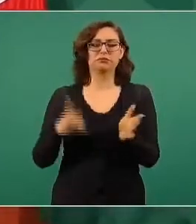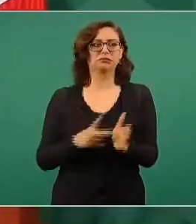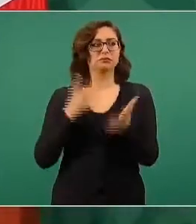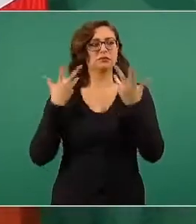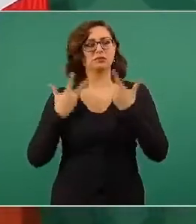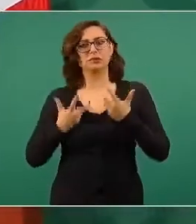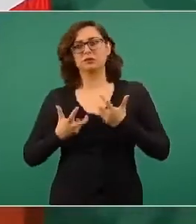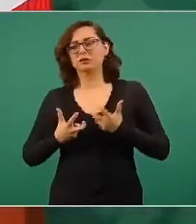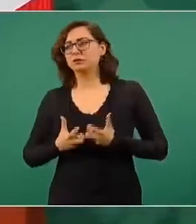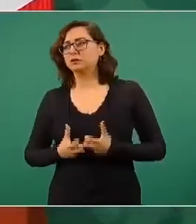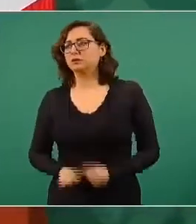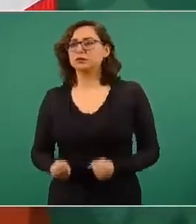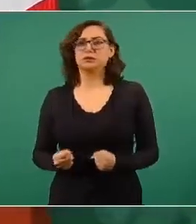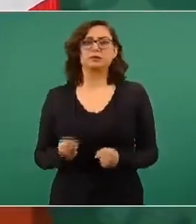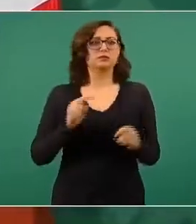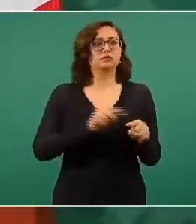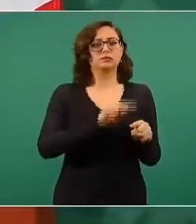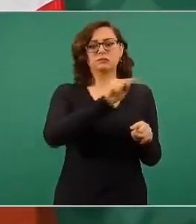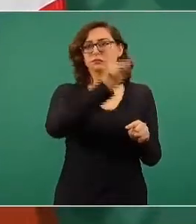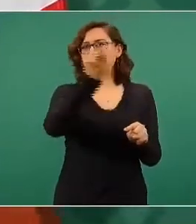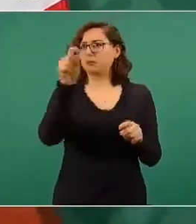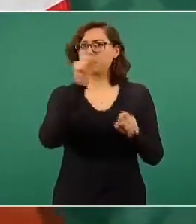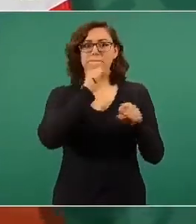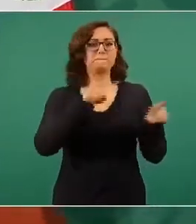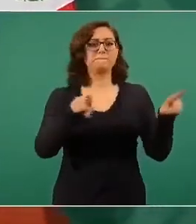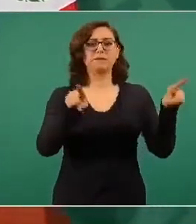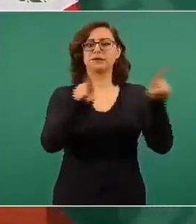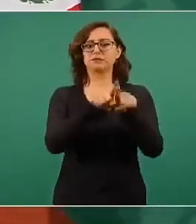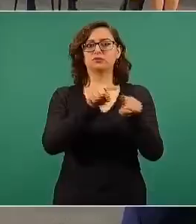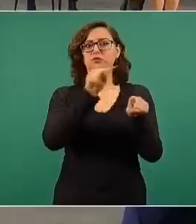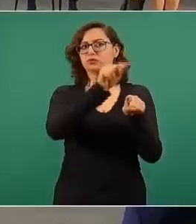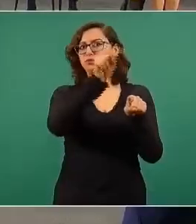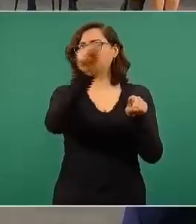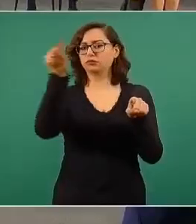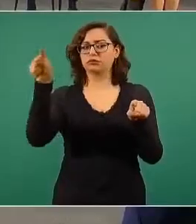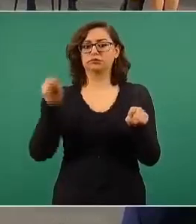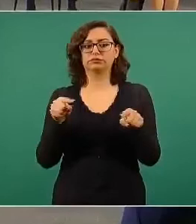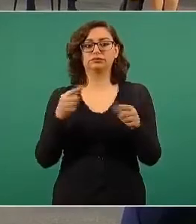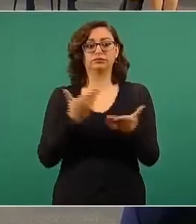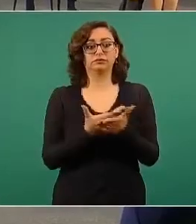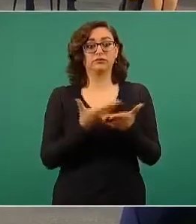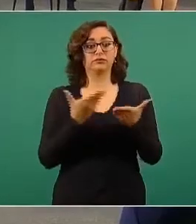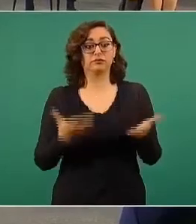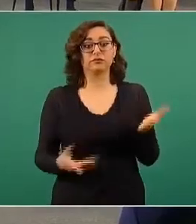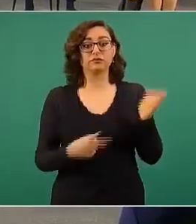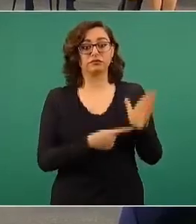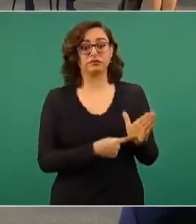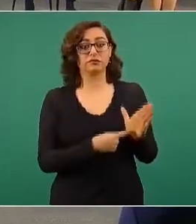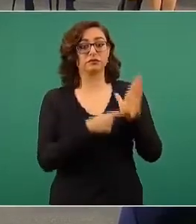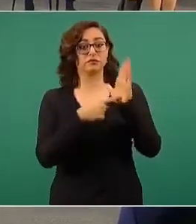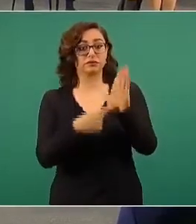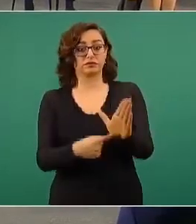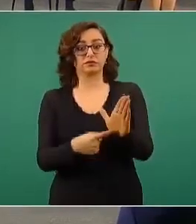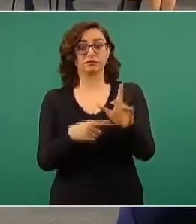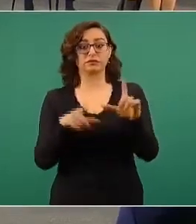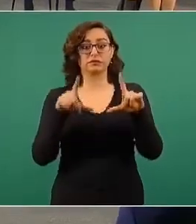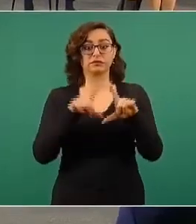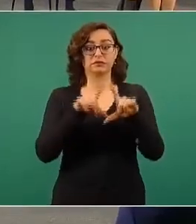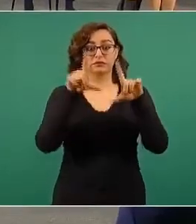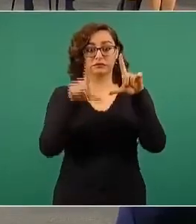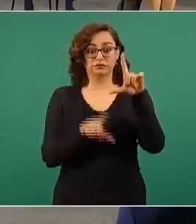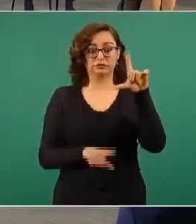puntos de la ciudad. Entonces, esto que es el escenario nacional